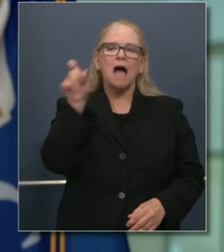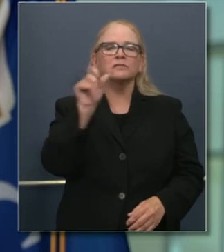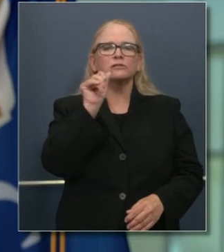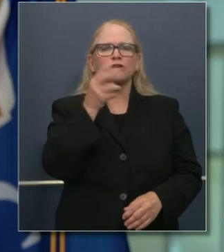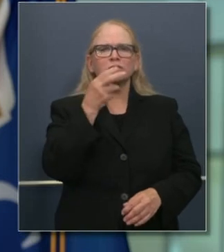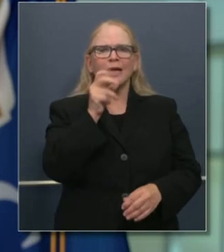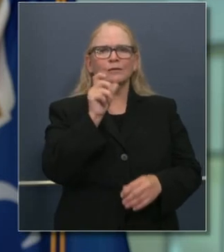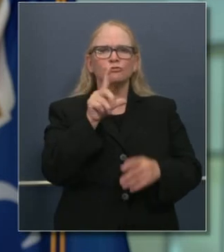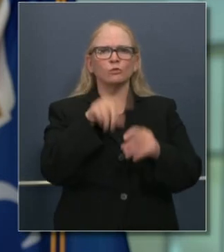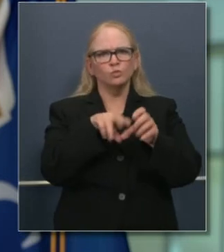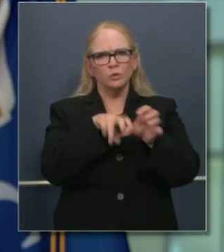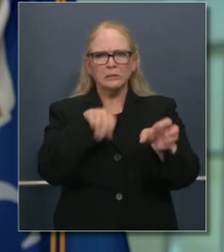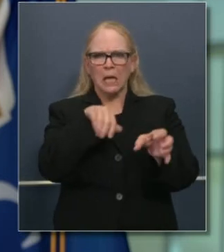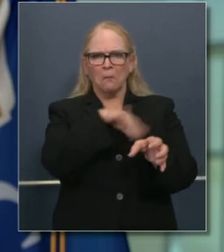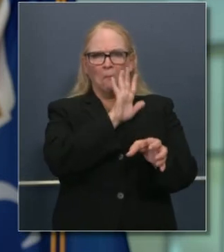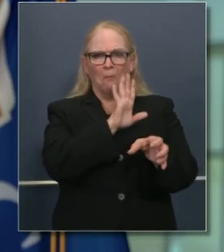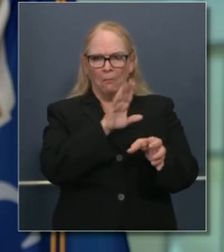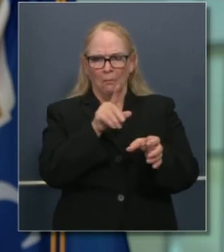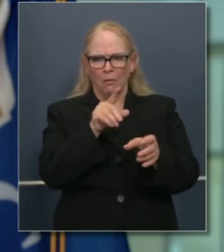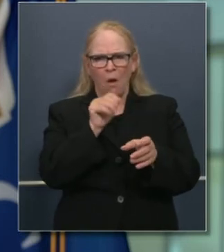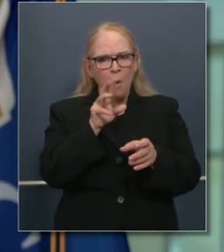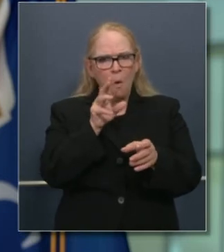sola, se lo pidió usted. ¿Por qué?